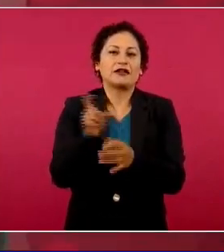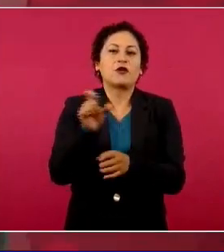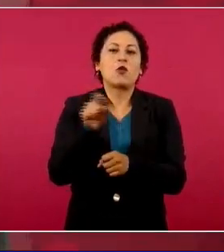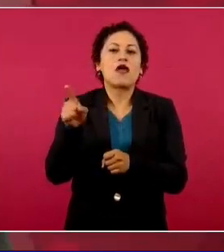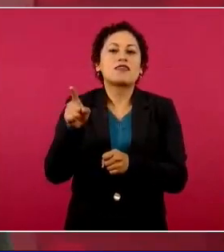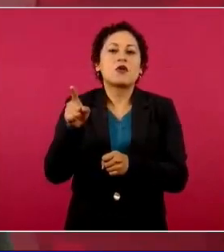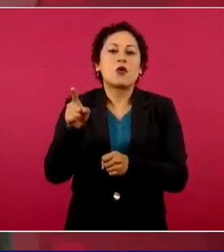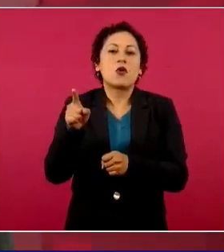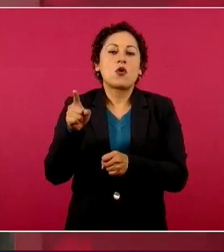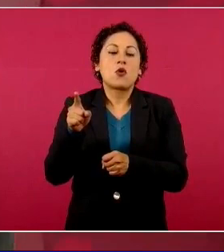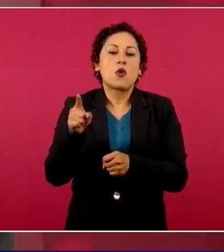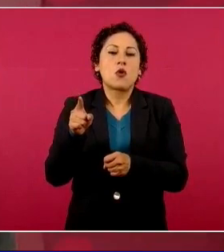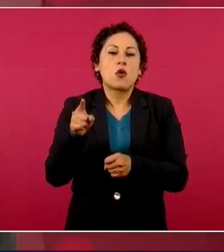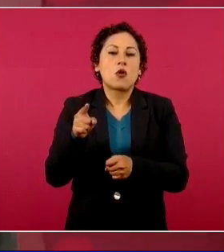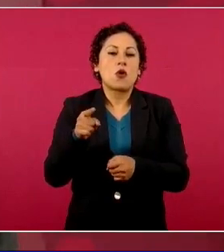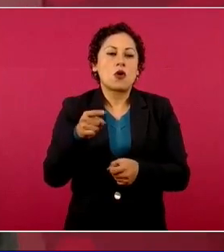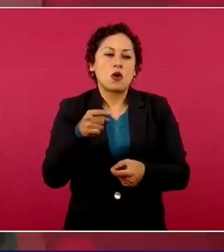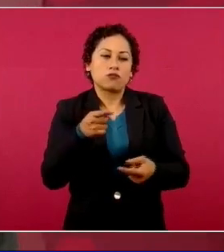descomulgando.